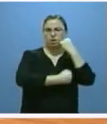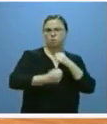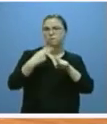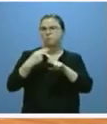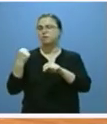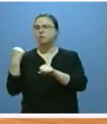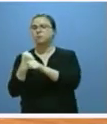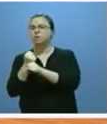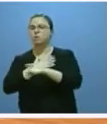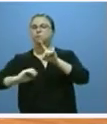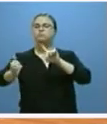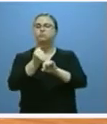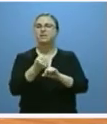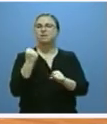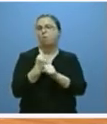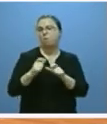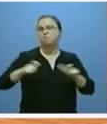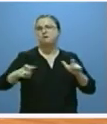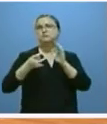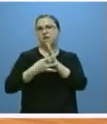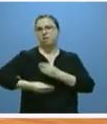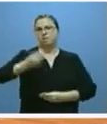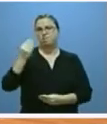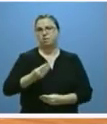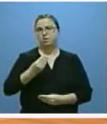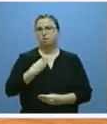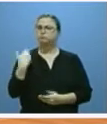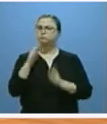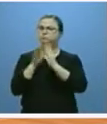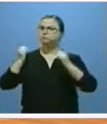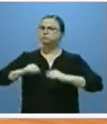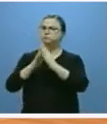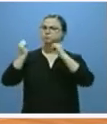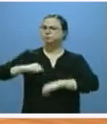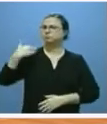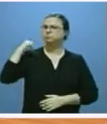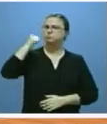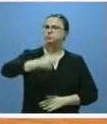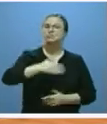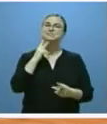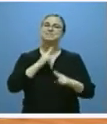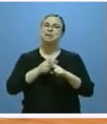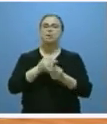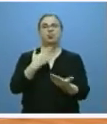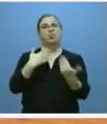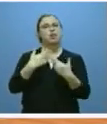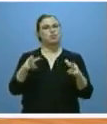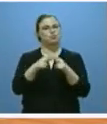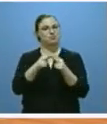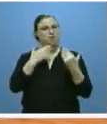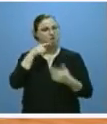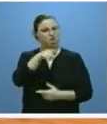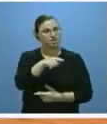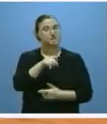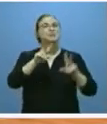empleo. Venimos acordando sus líneas principales en el marco del diálogo social tanto